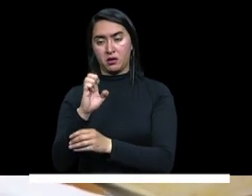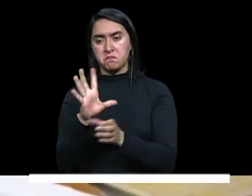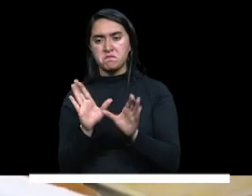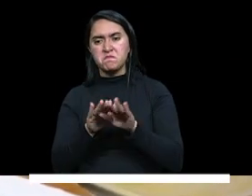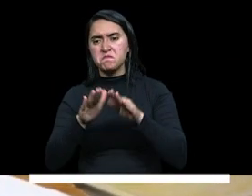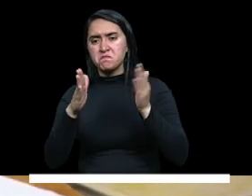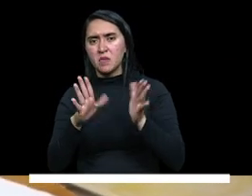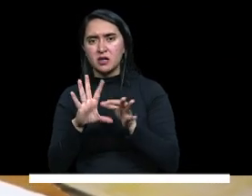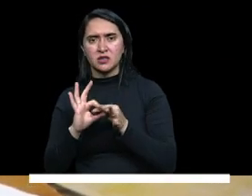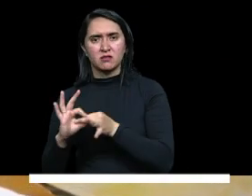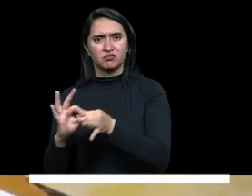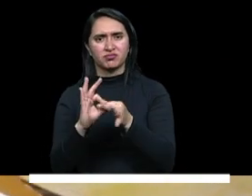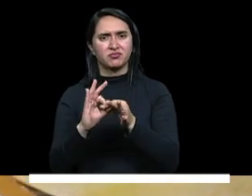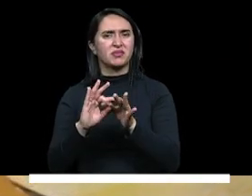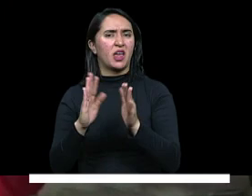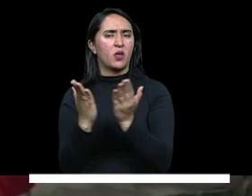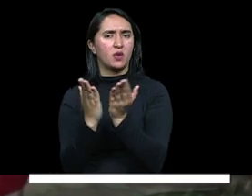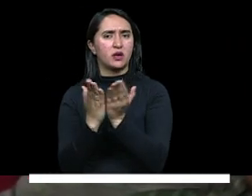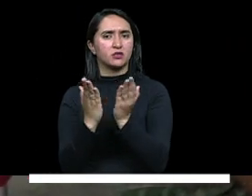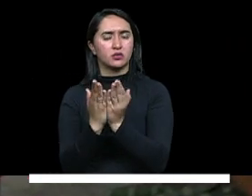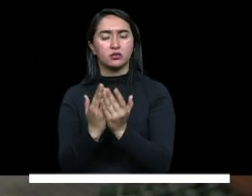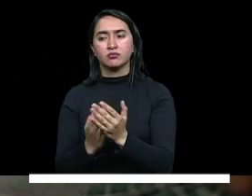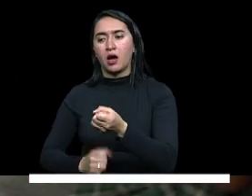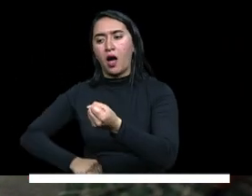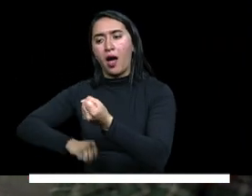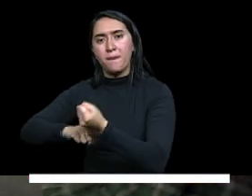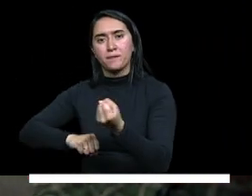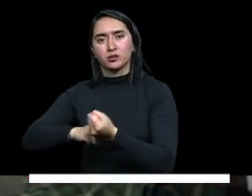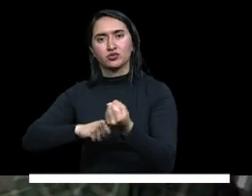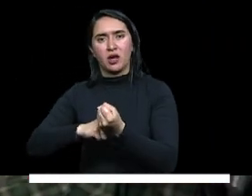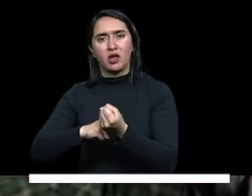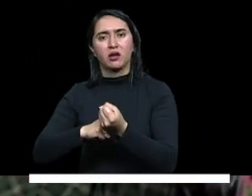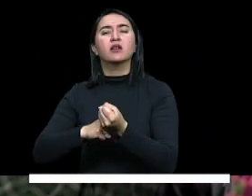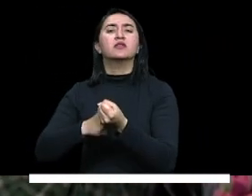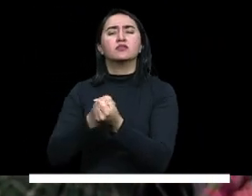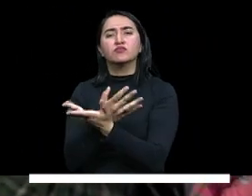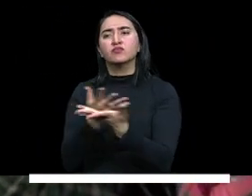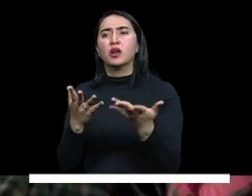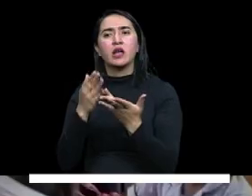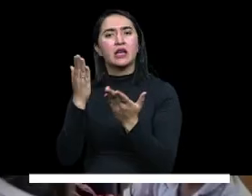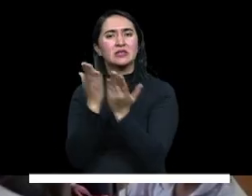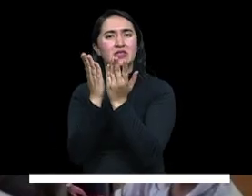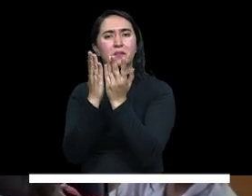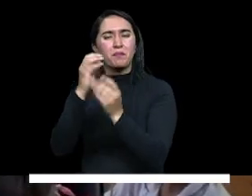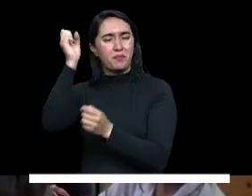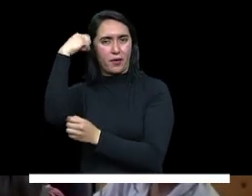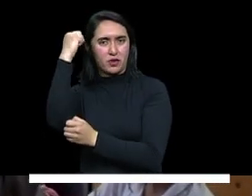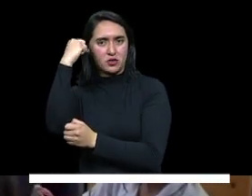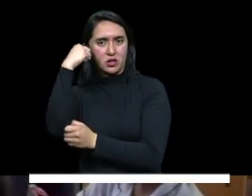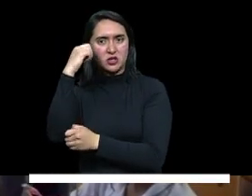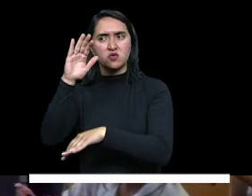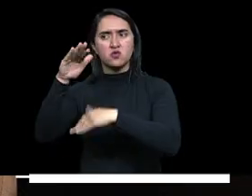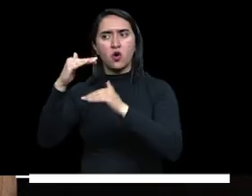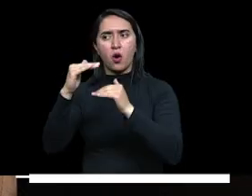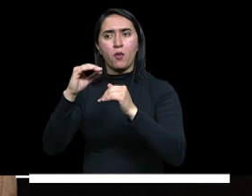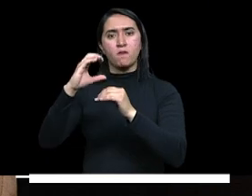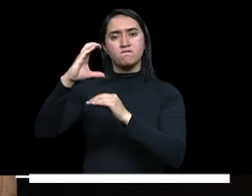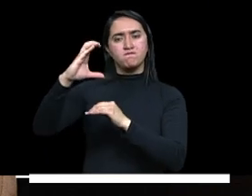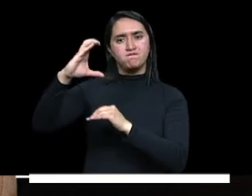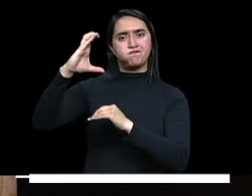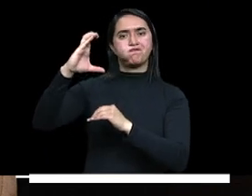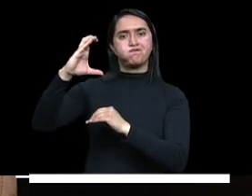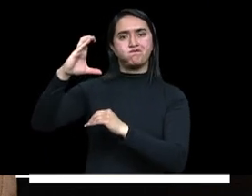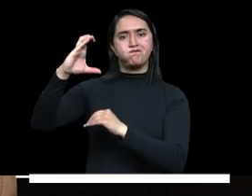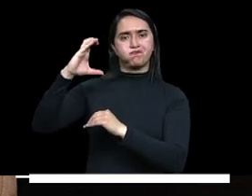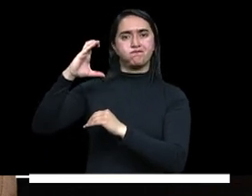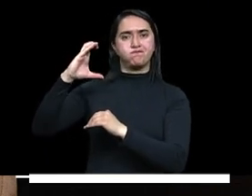beneficia a más de 329 mil maestras y maestros en temas como el avance progresivo en la nivelación salarial y